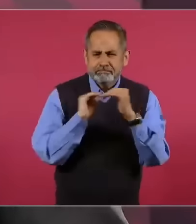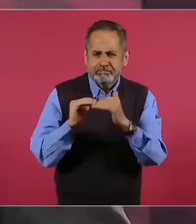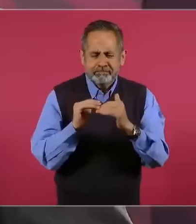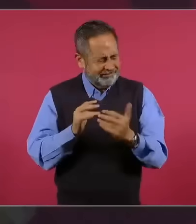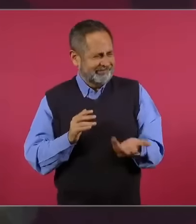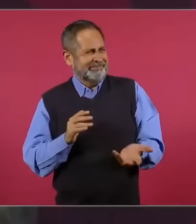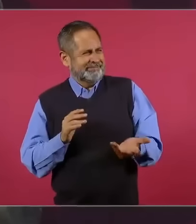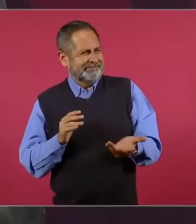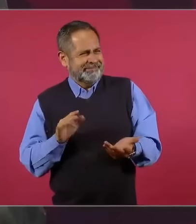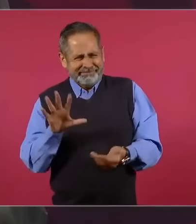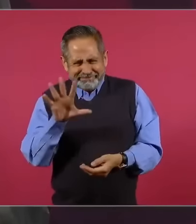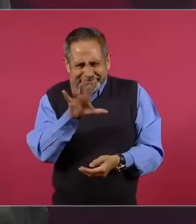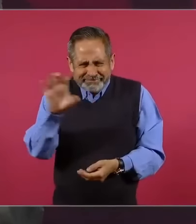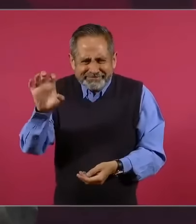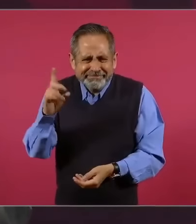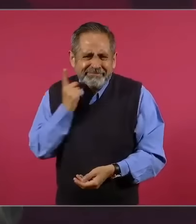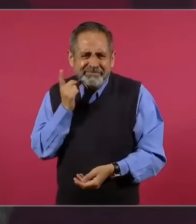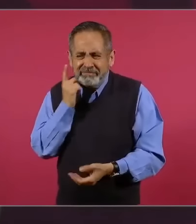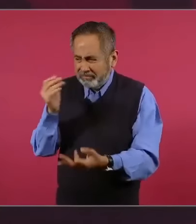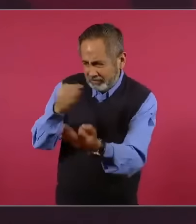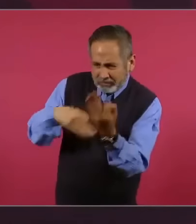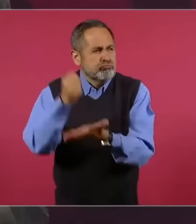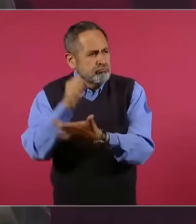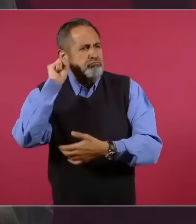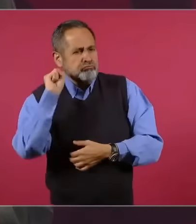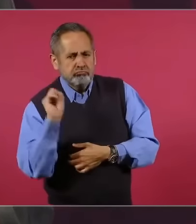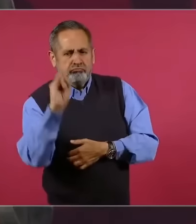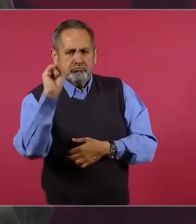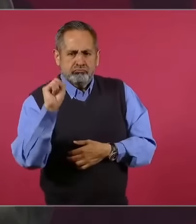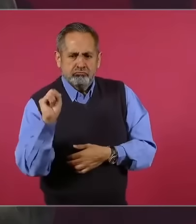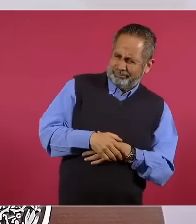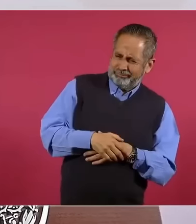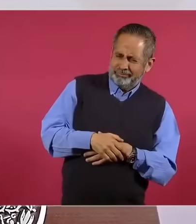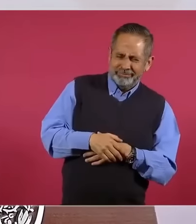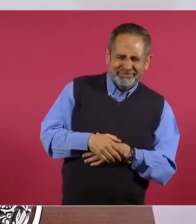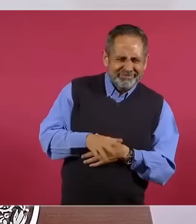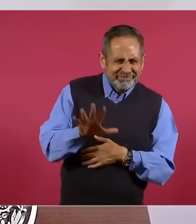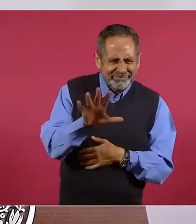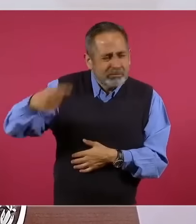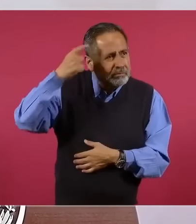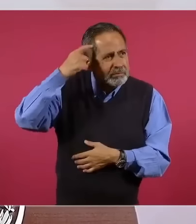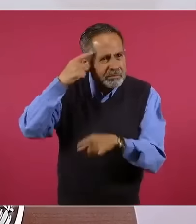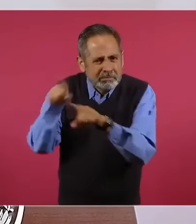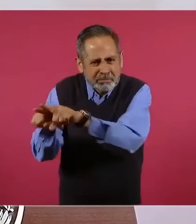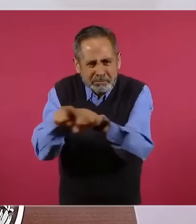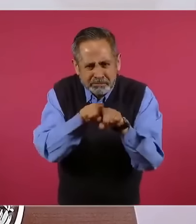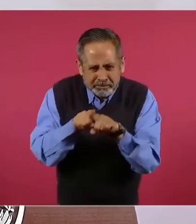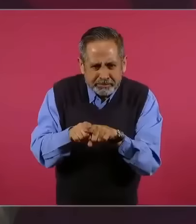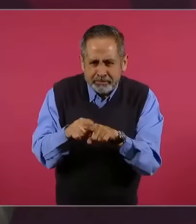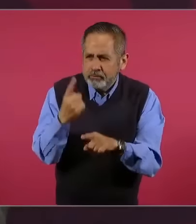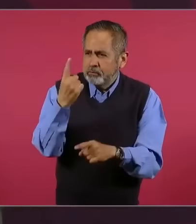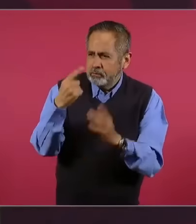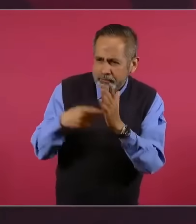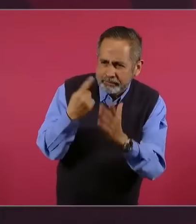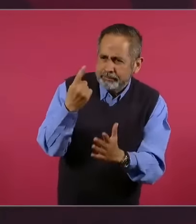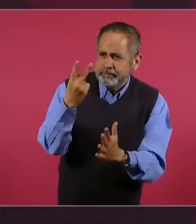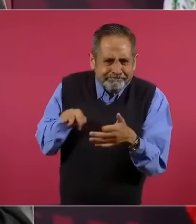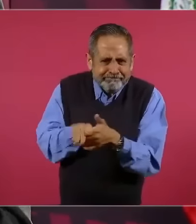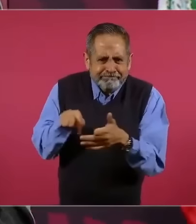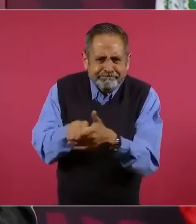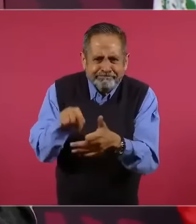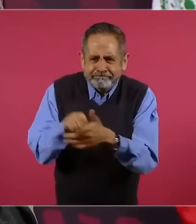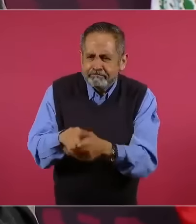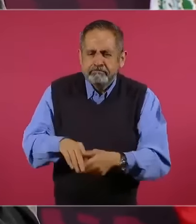diputados, todos votaron a favor del presupuesto. Tres años consecutivos,